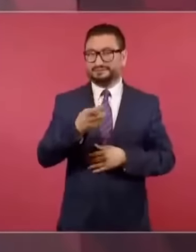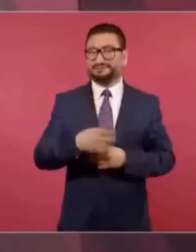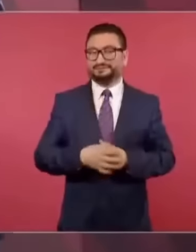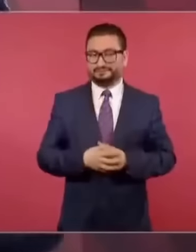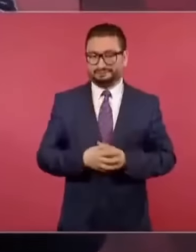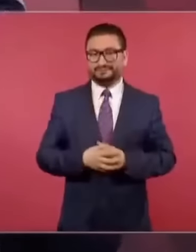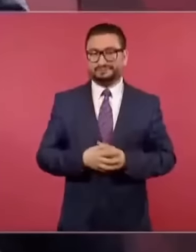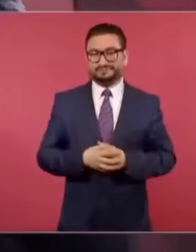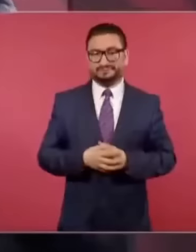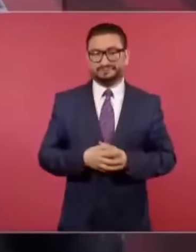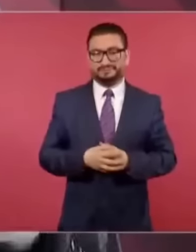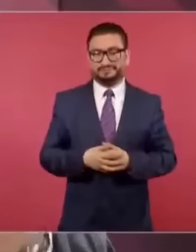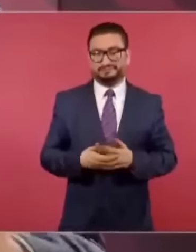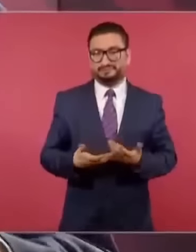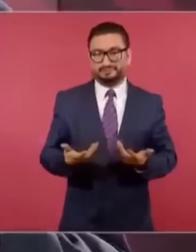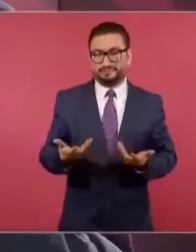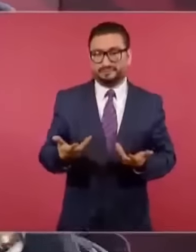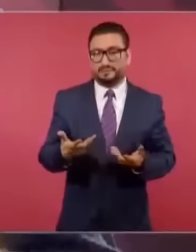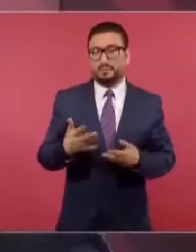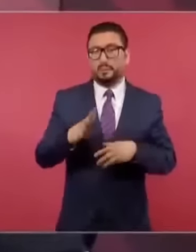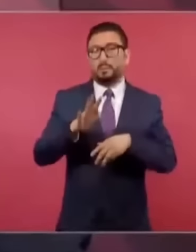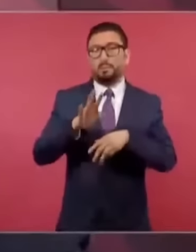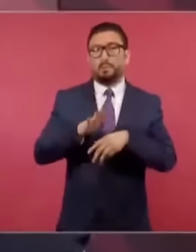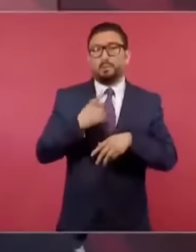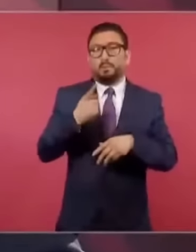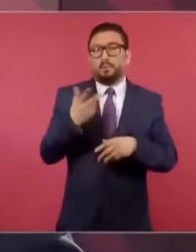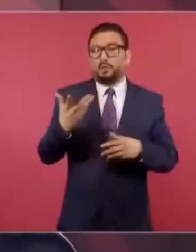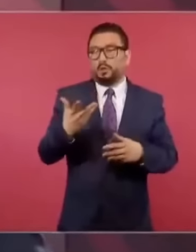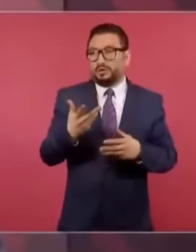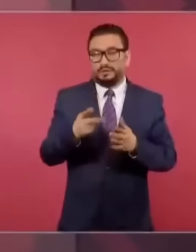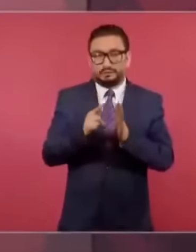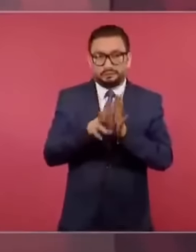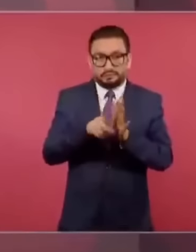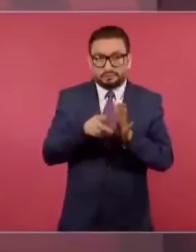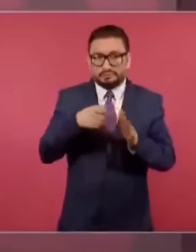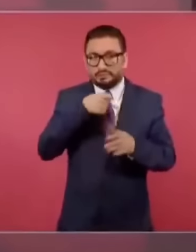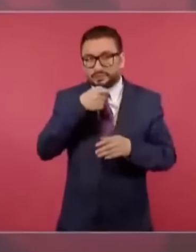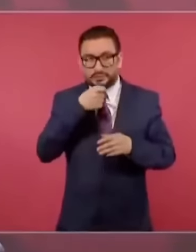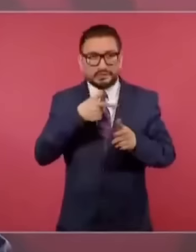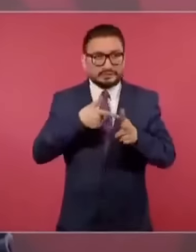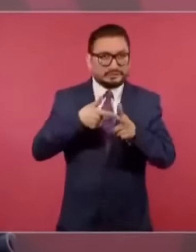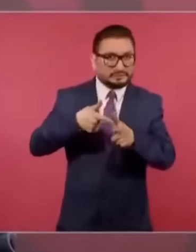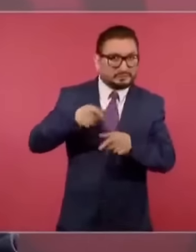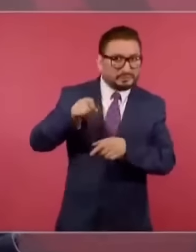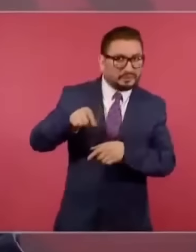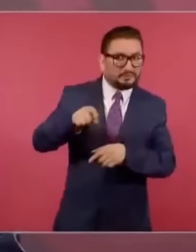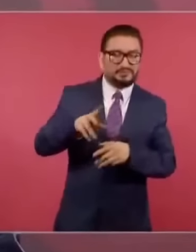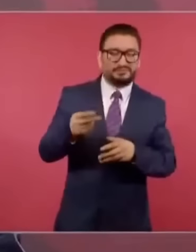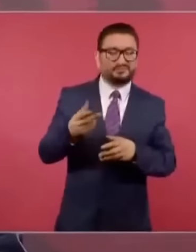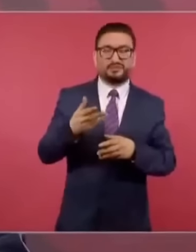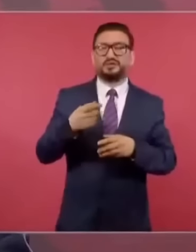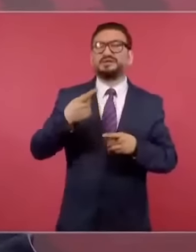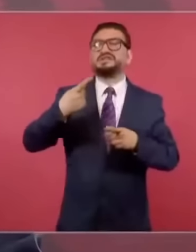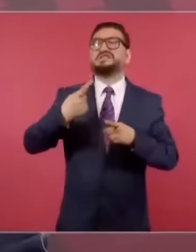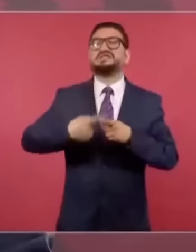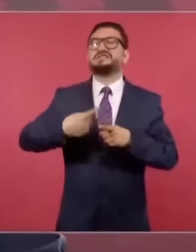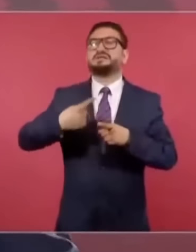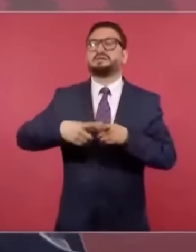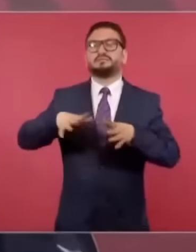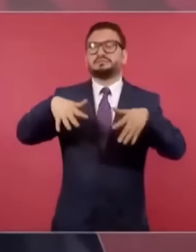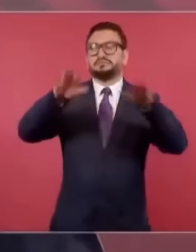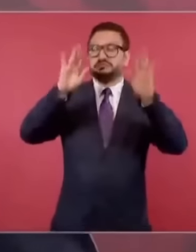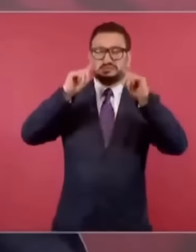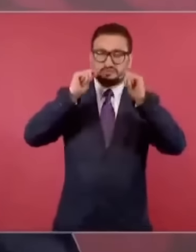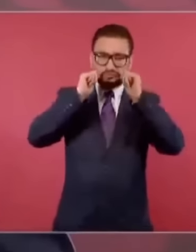porque no van a poder seguir así, sea quien sea, ya